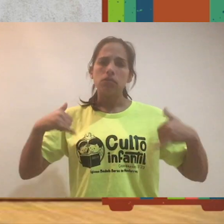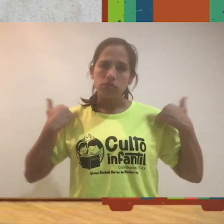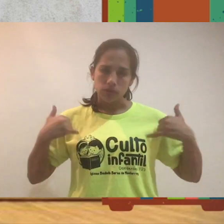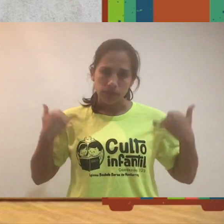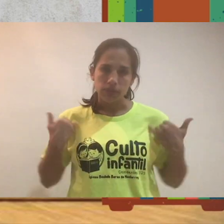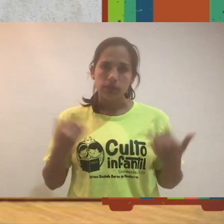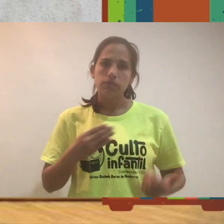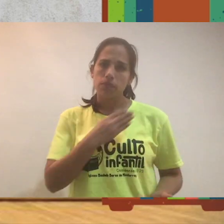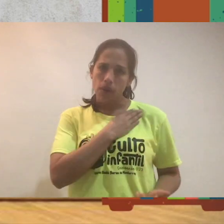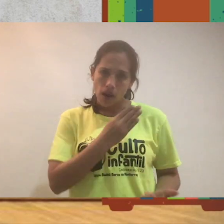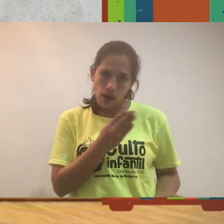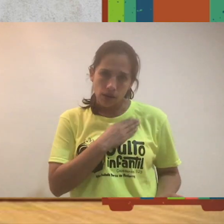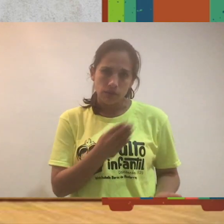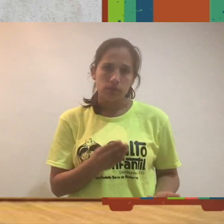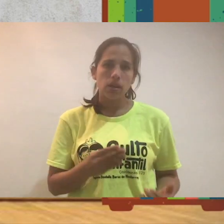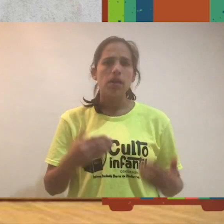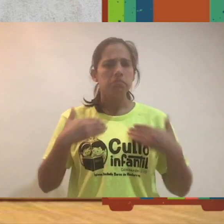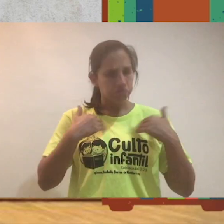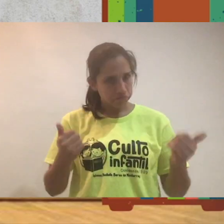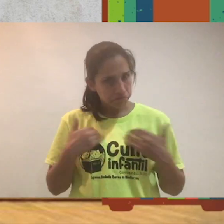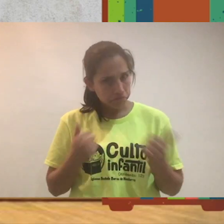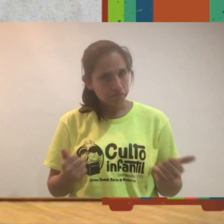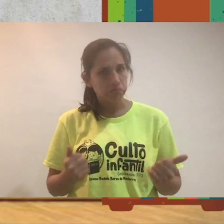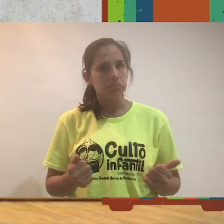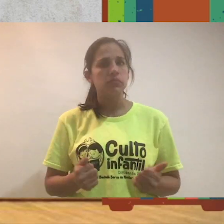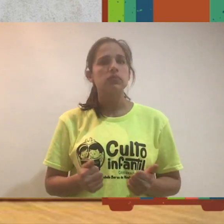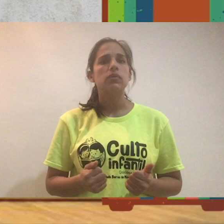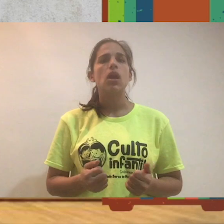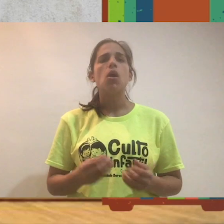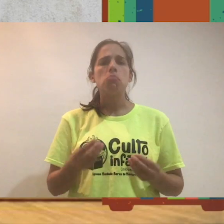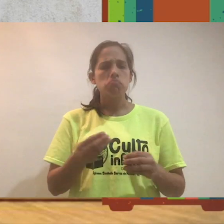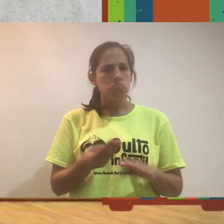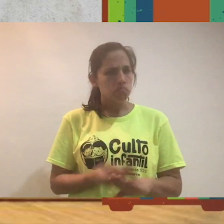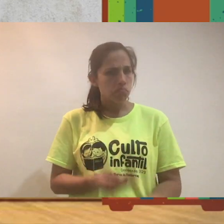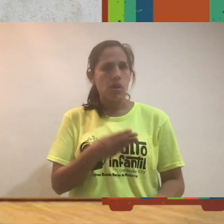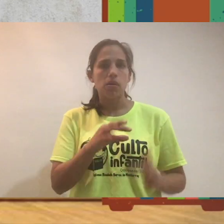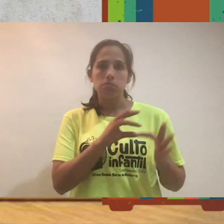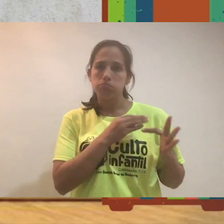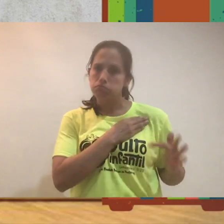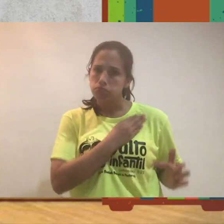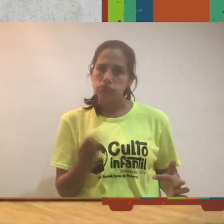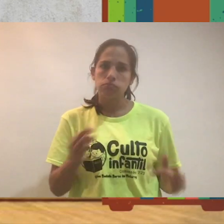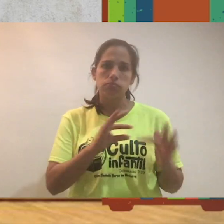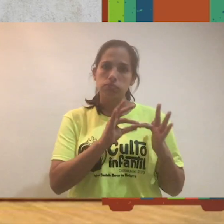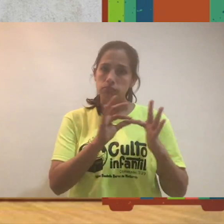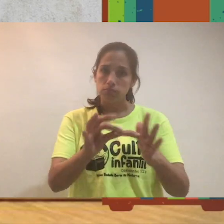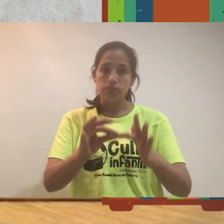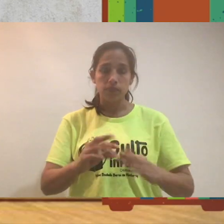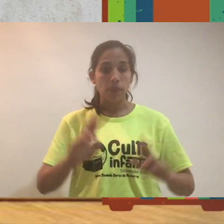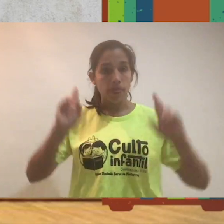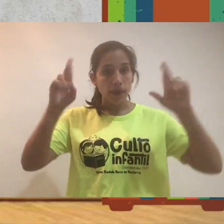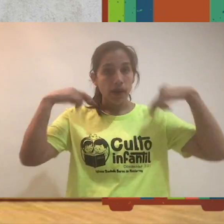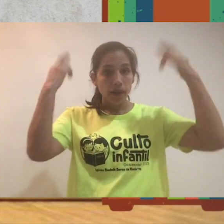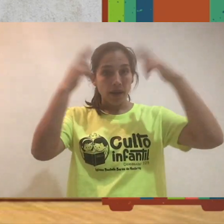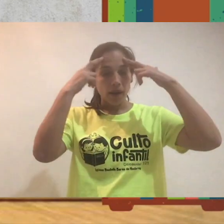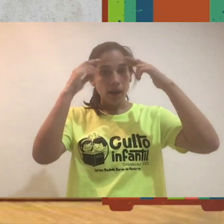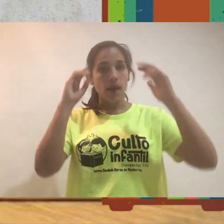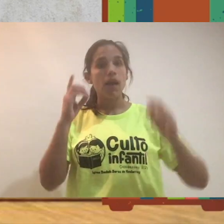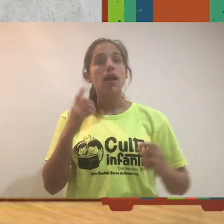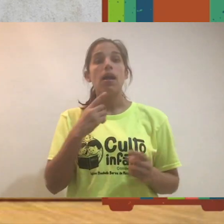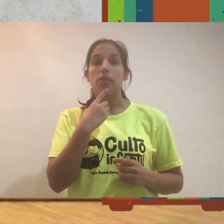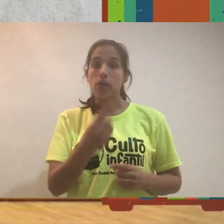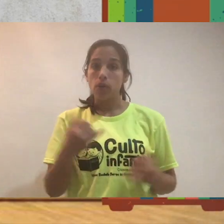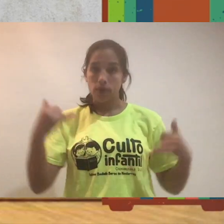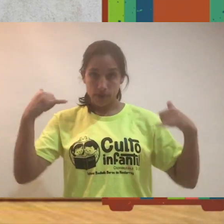tacha, de buen entendimiento y, sobre todo, con muy buen testimonio. El rey